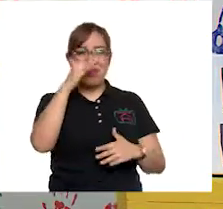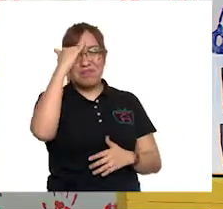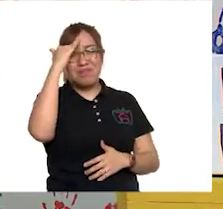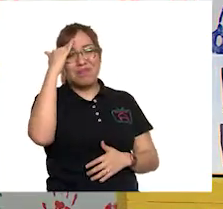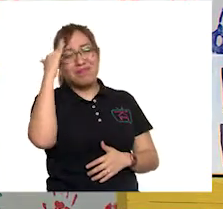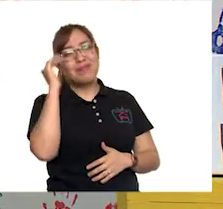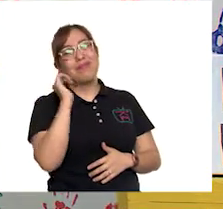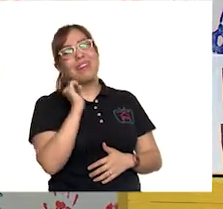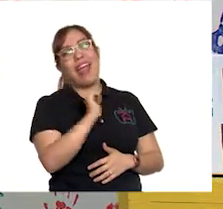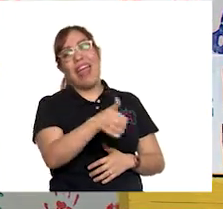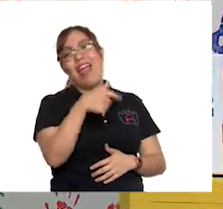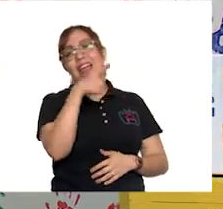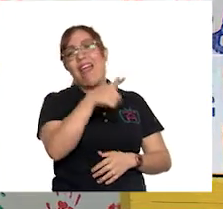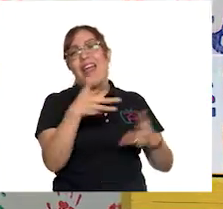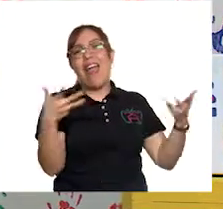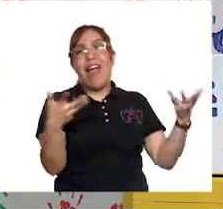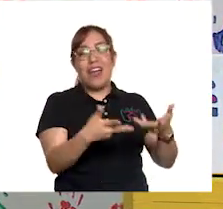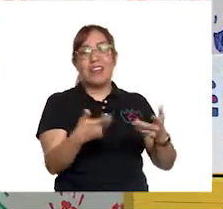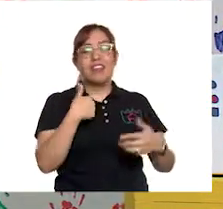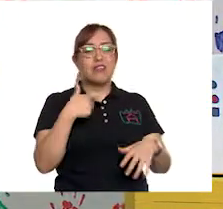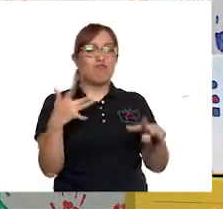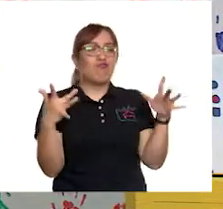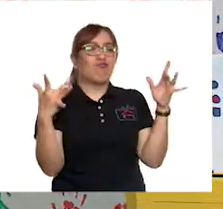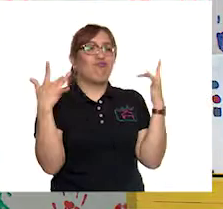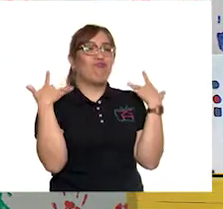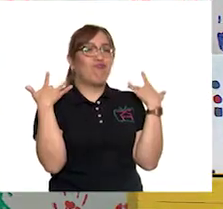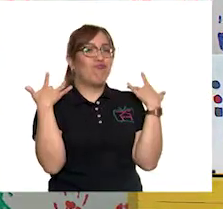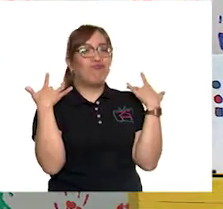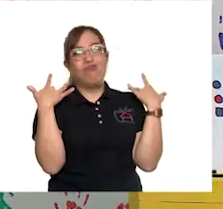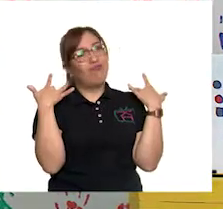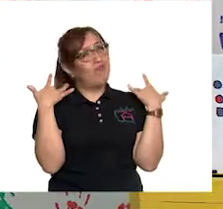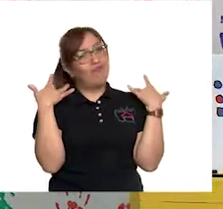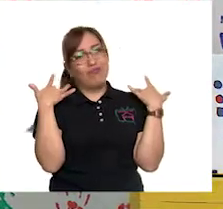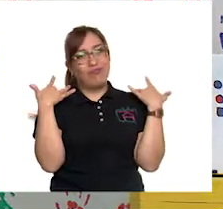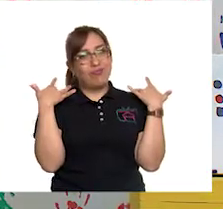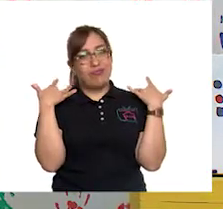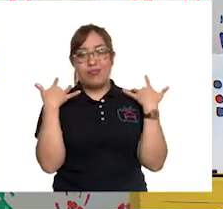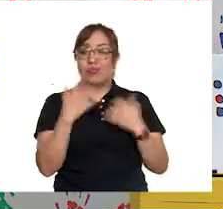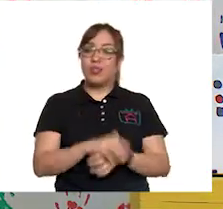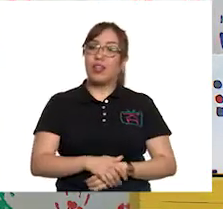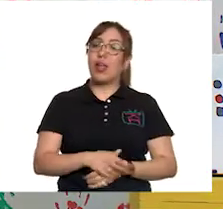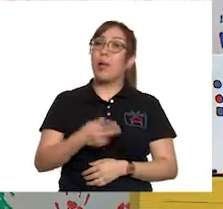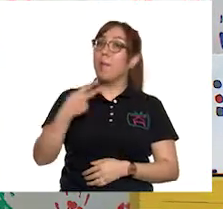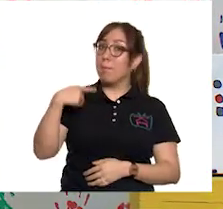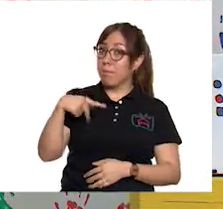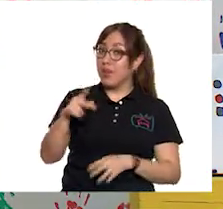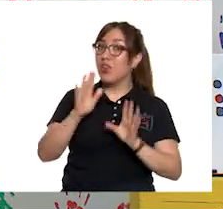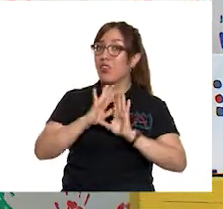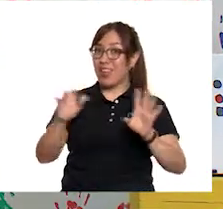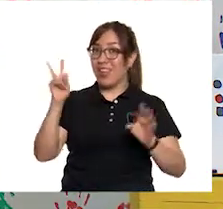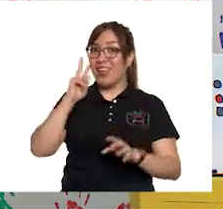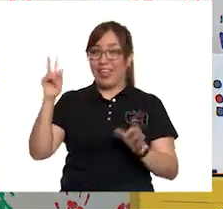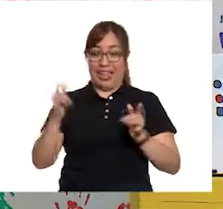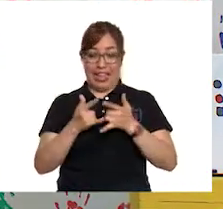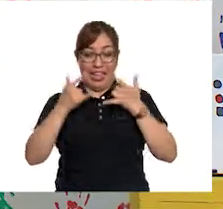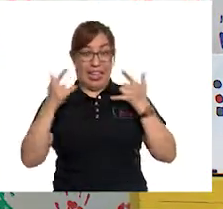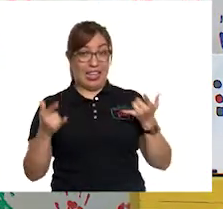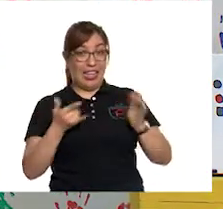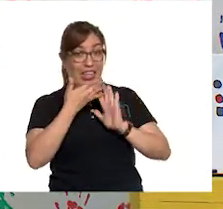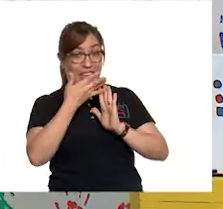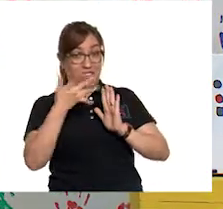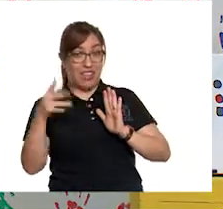persona haga las cosas que nos benefician a todas y todos por igual. Pero como vimos en el cuento, a la larga